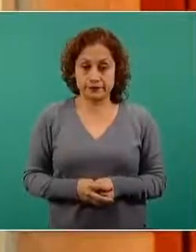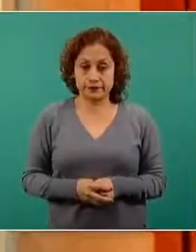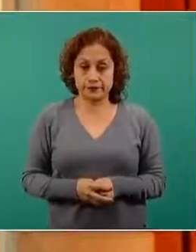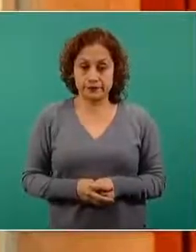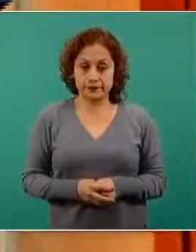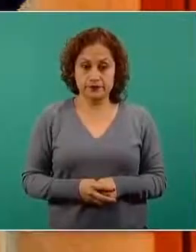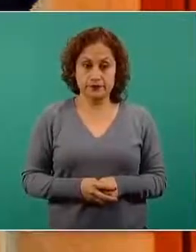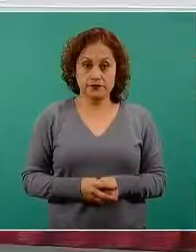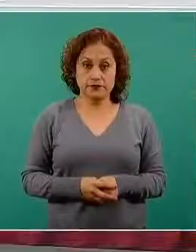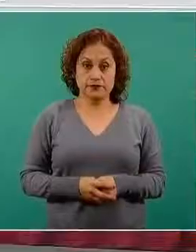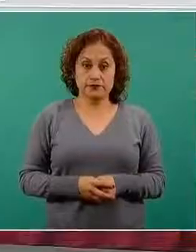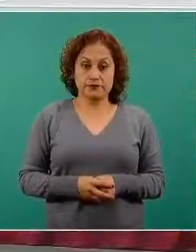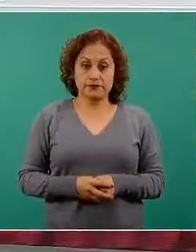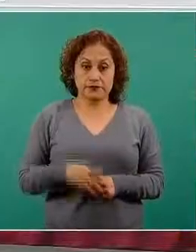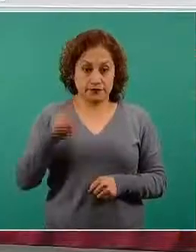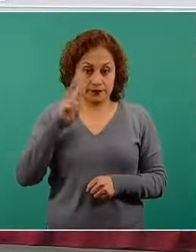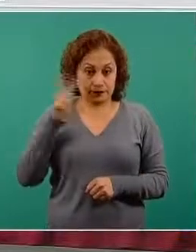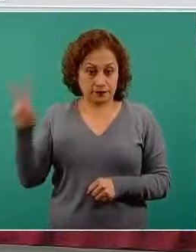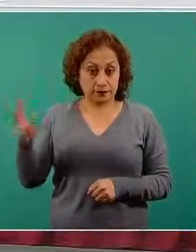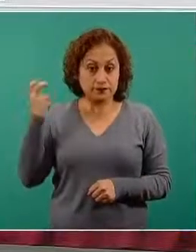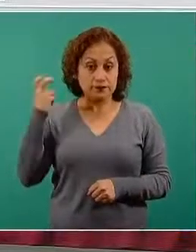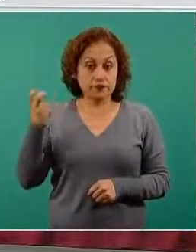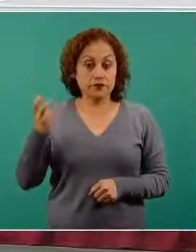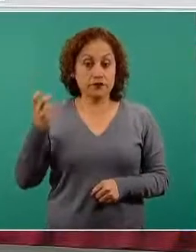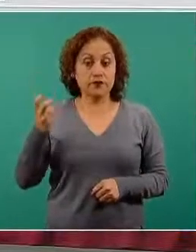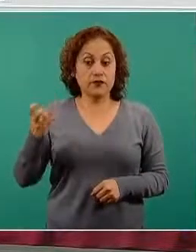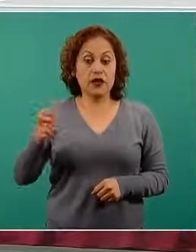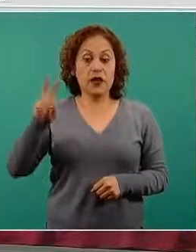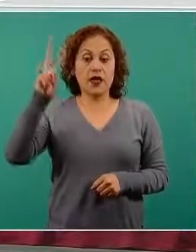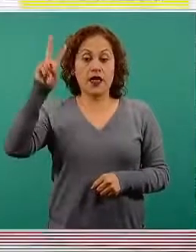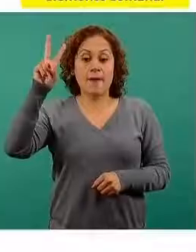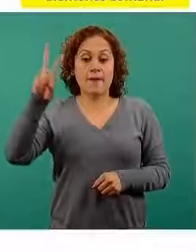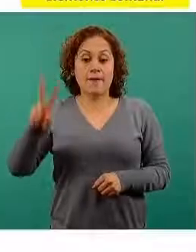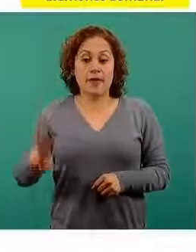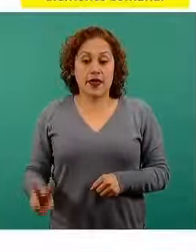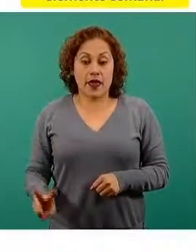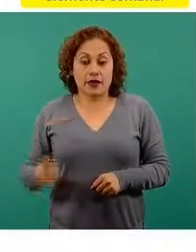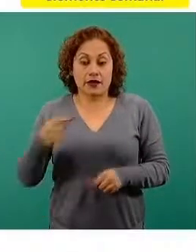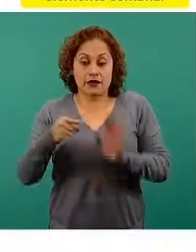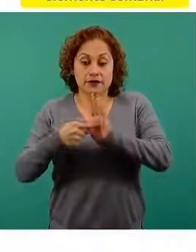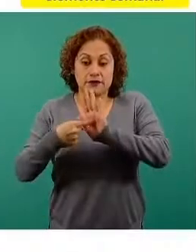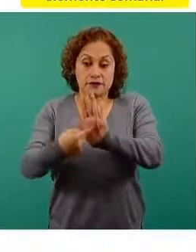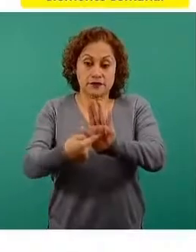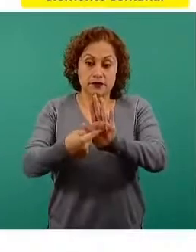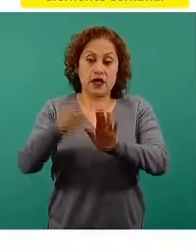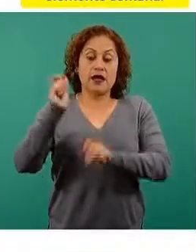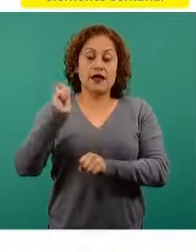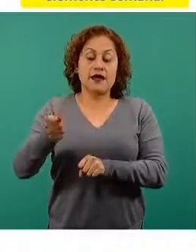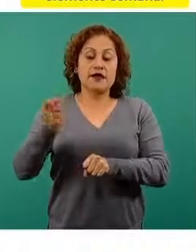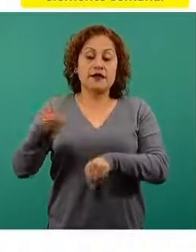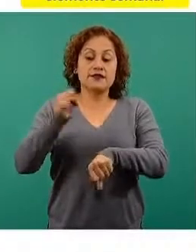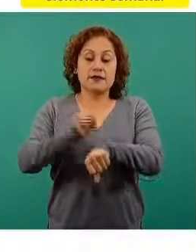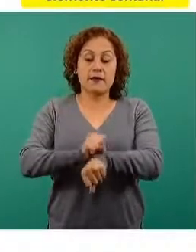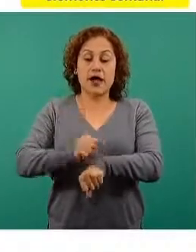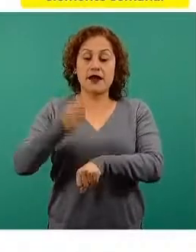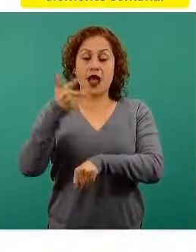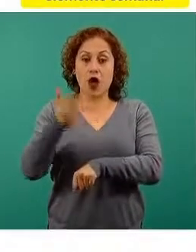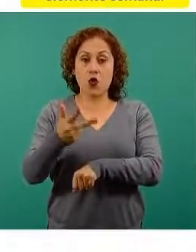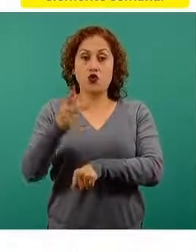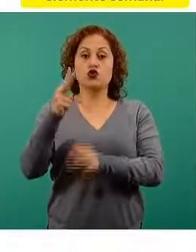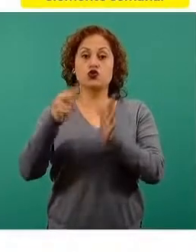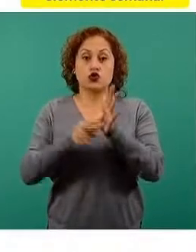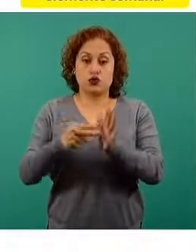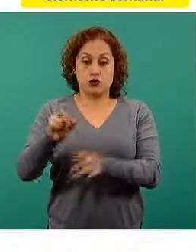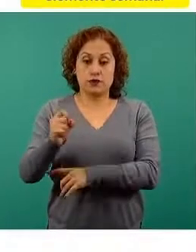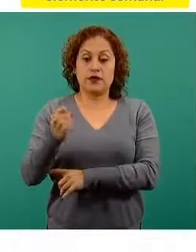Este elemento semanal que presentamos los viernes es la positividad. A la semana 8 de este año tenemos un